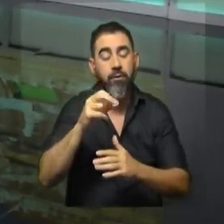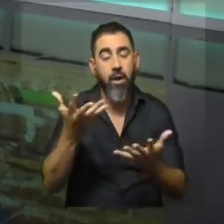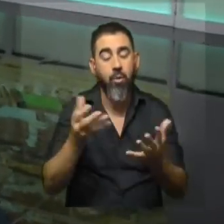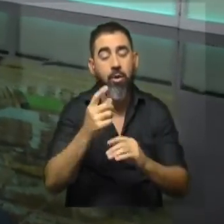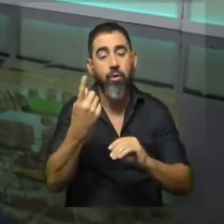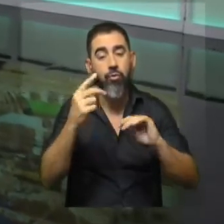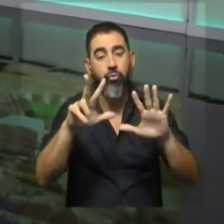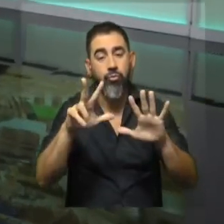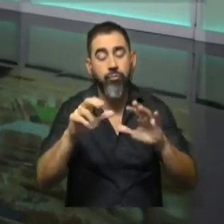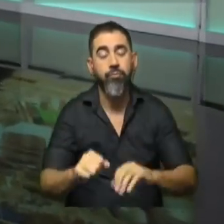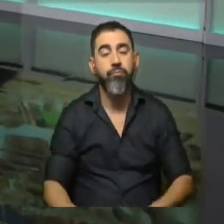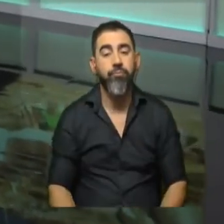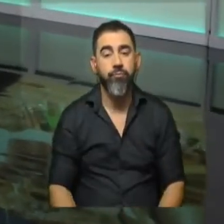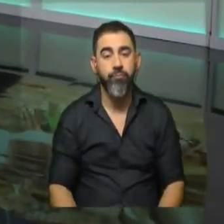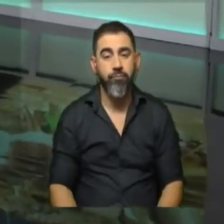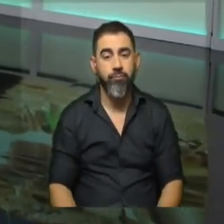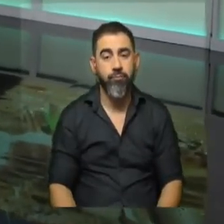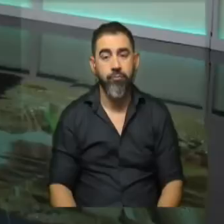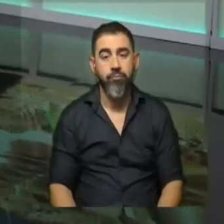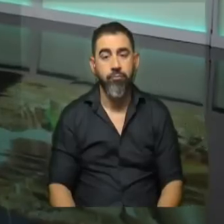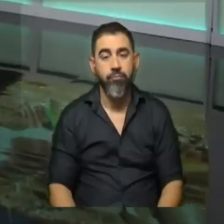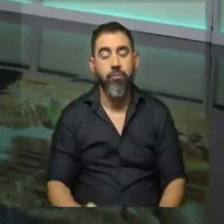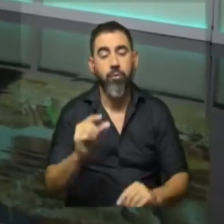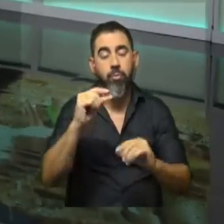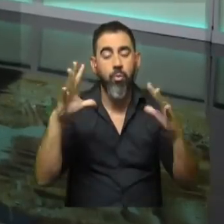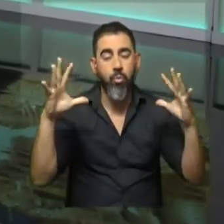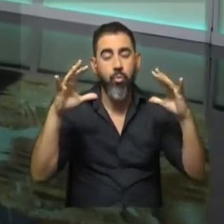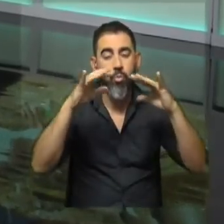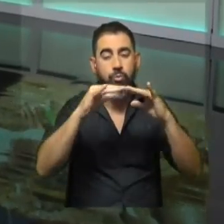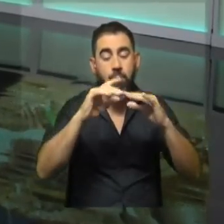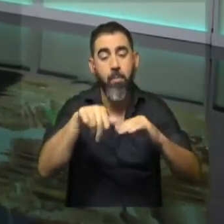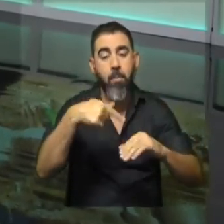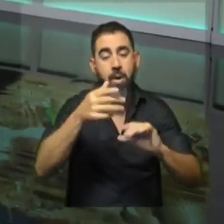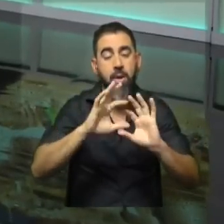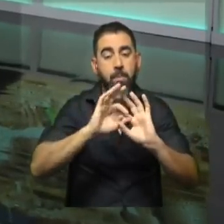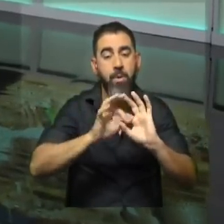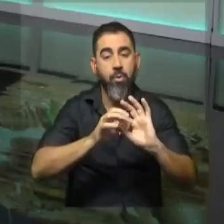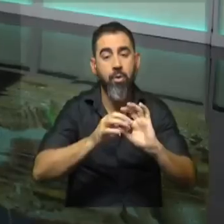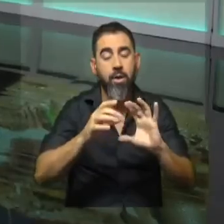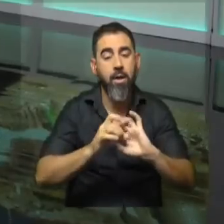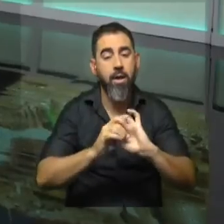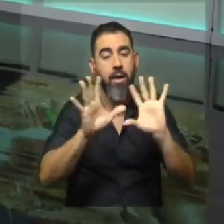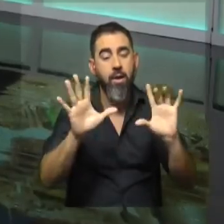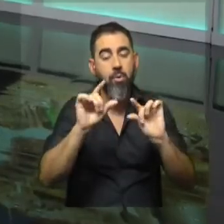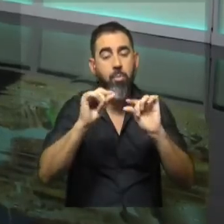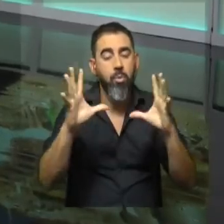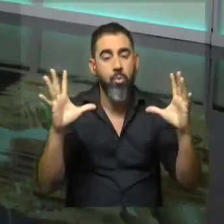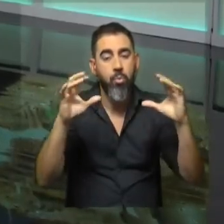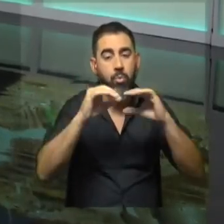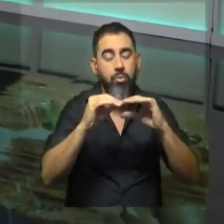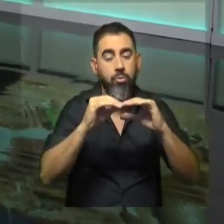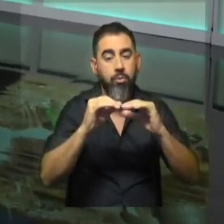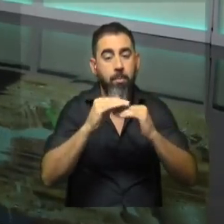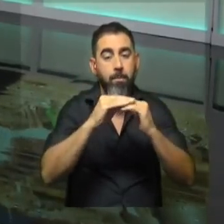como decía Pilar, y la máxima será de 30 con cielo nuboso y algo nuboso. Mañana va a estar con cielo claro y algo nuboso las